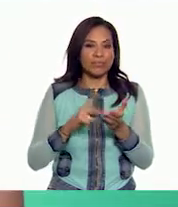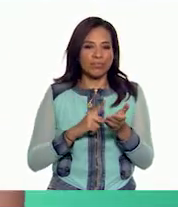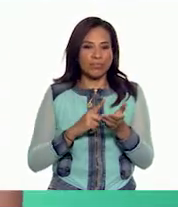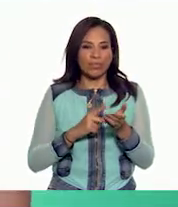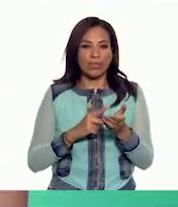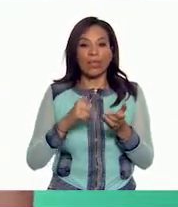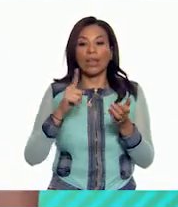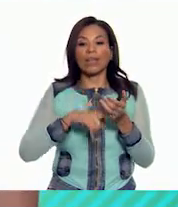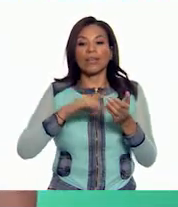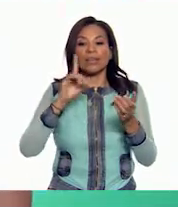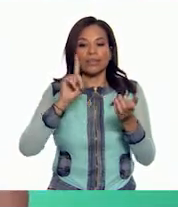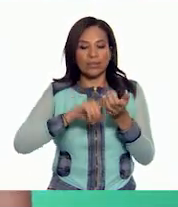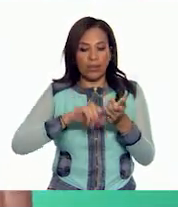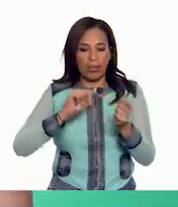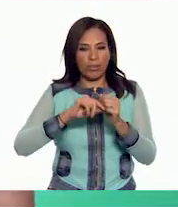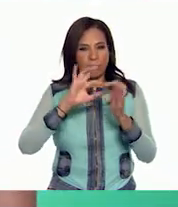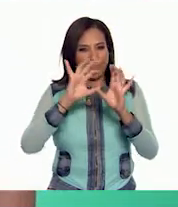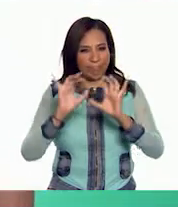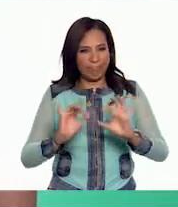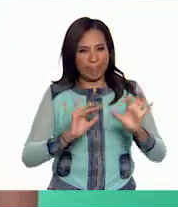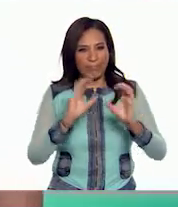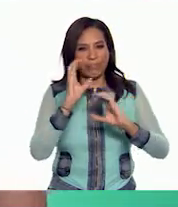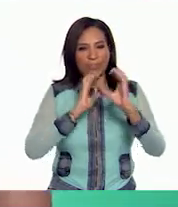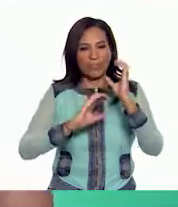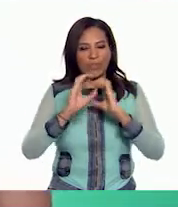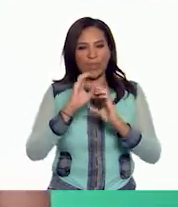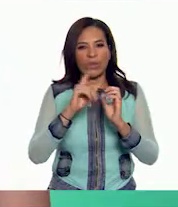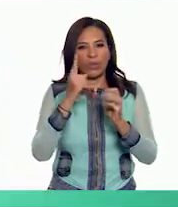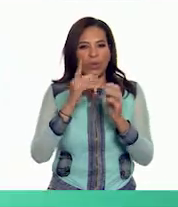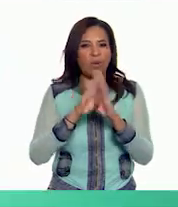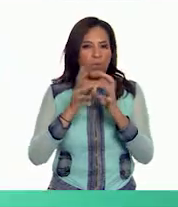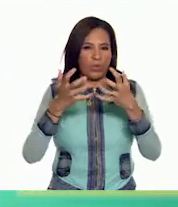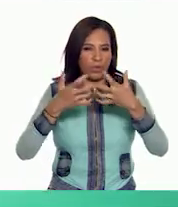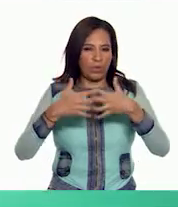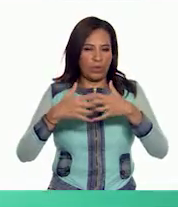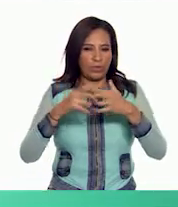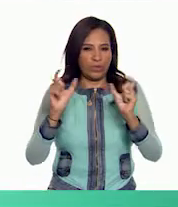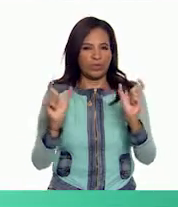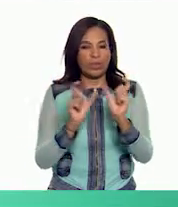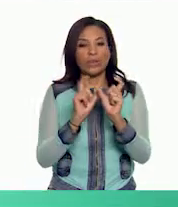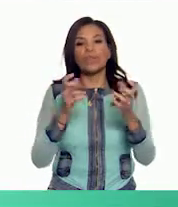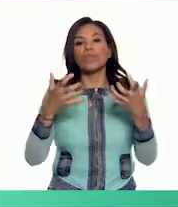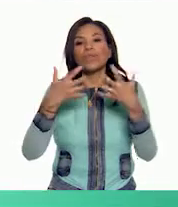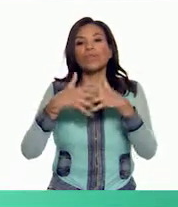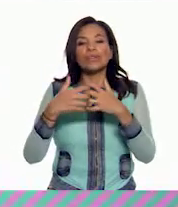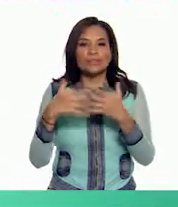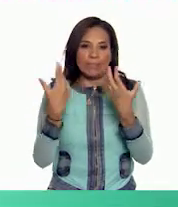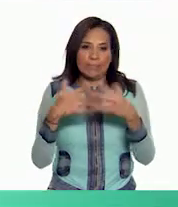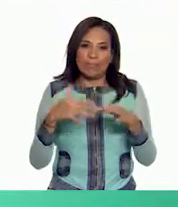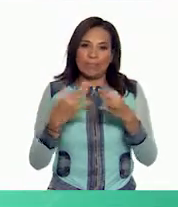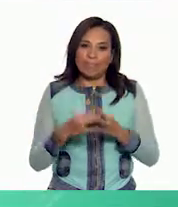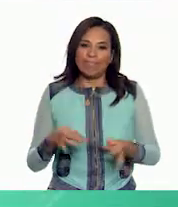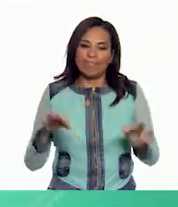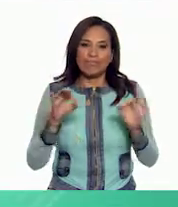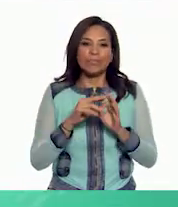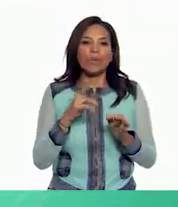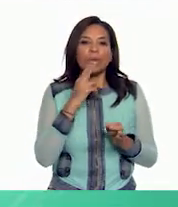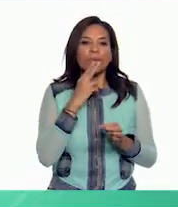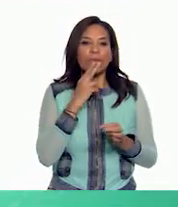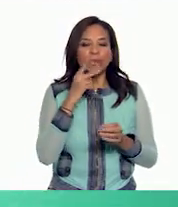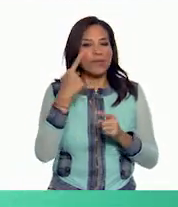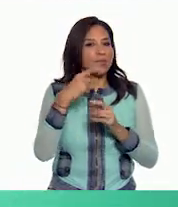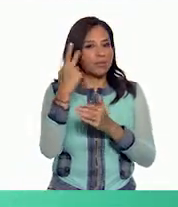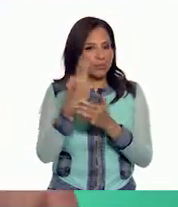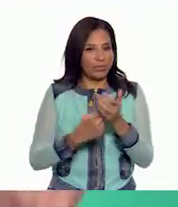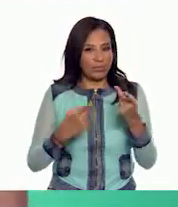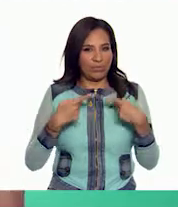En el mundo de la programación el coro sería una función Contar con funciones es muy importante y útil para los